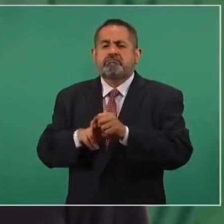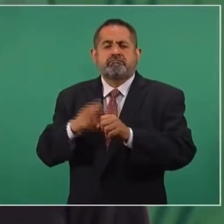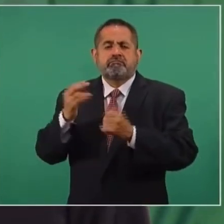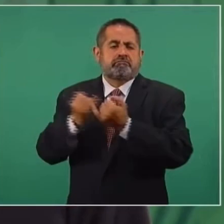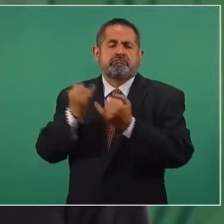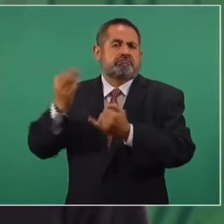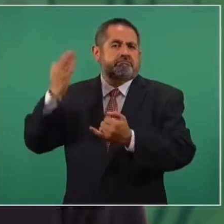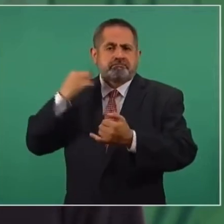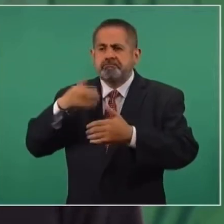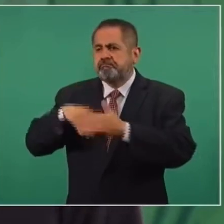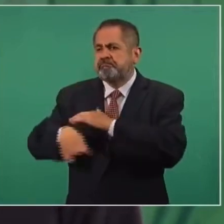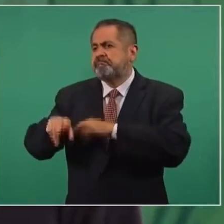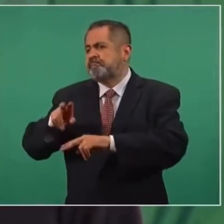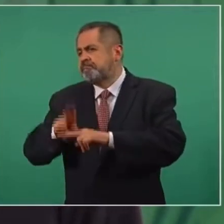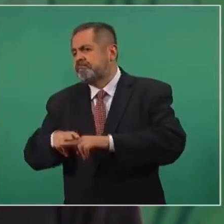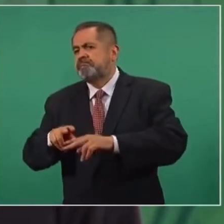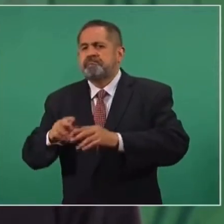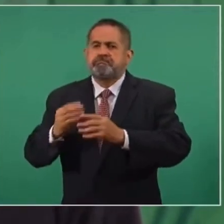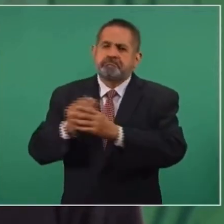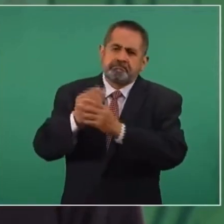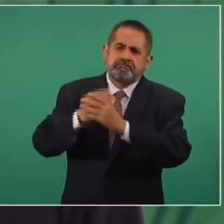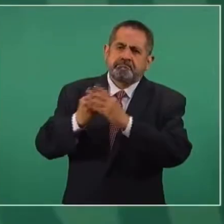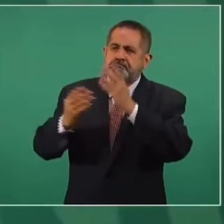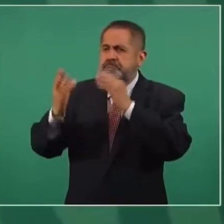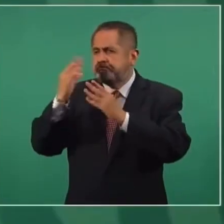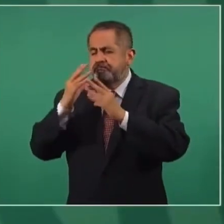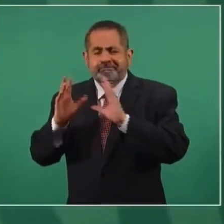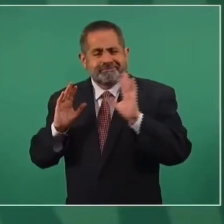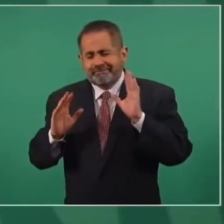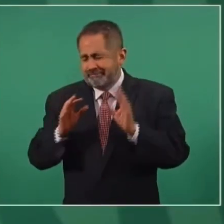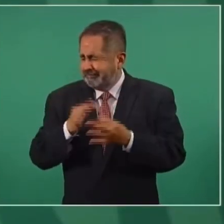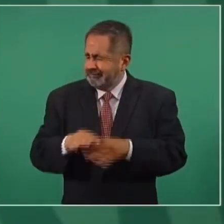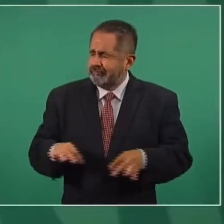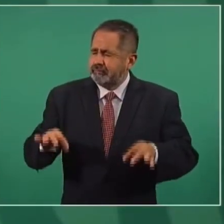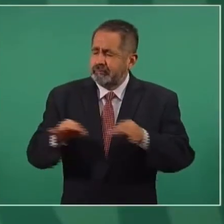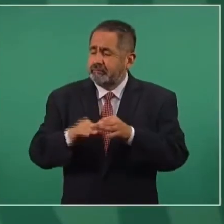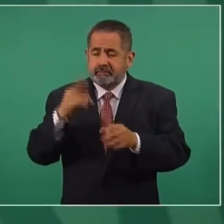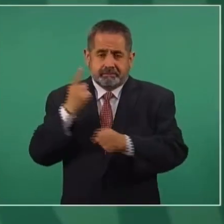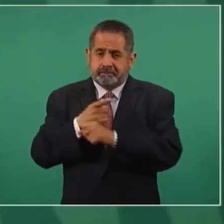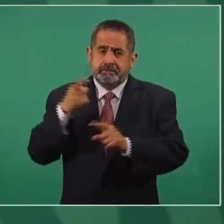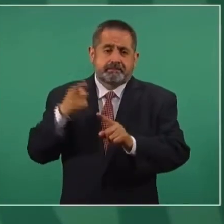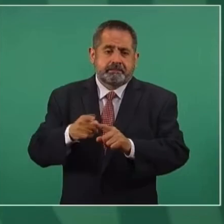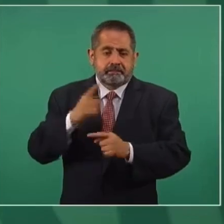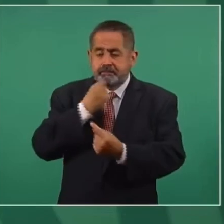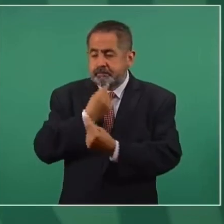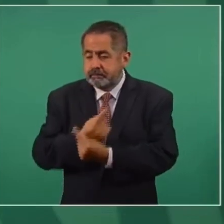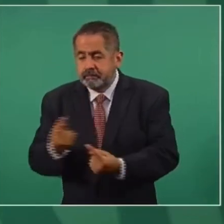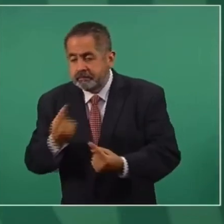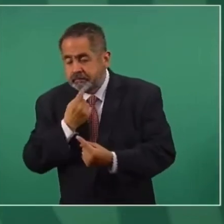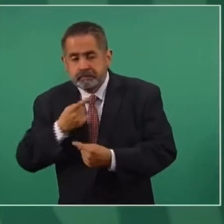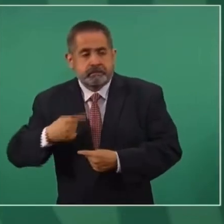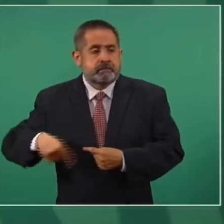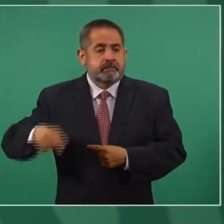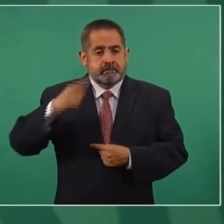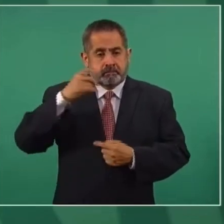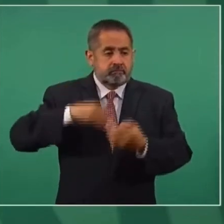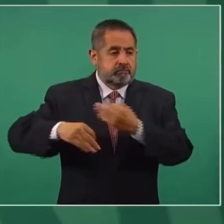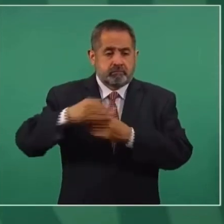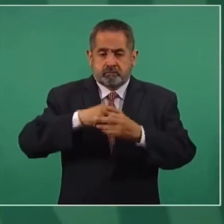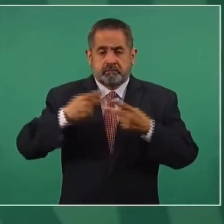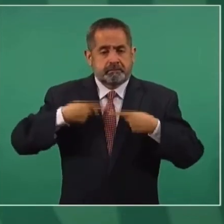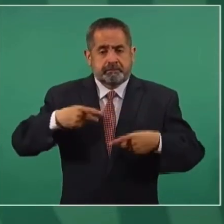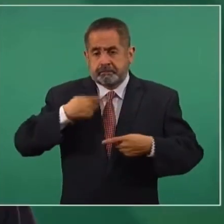fundamental, es prioritario para niñas, para niños, para todos los